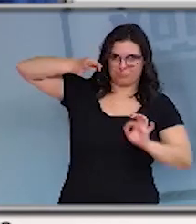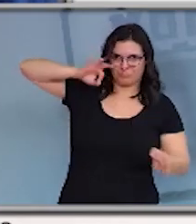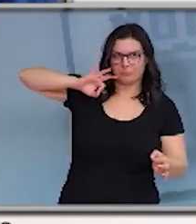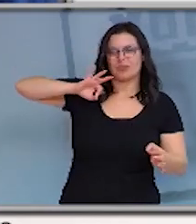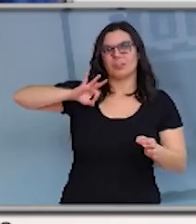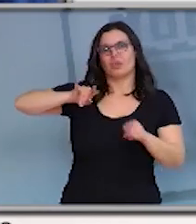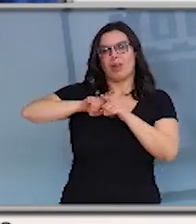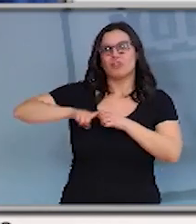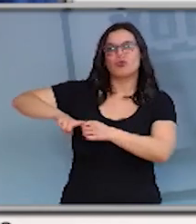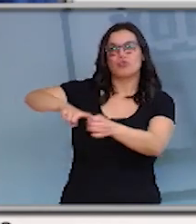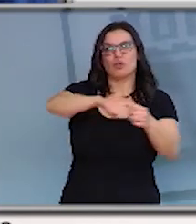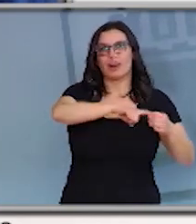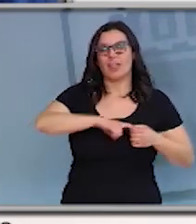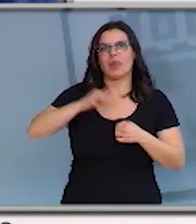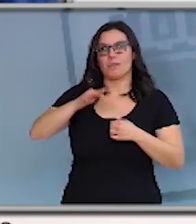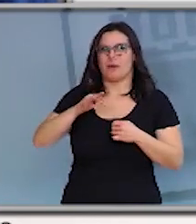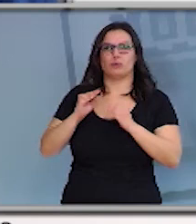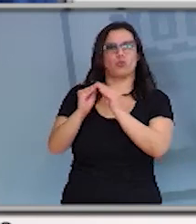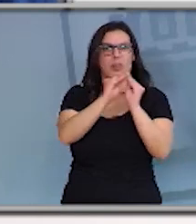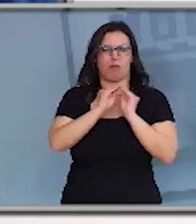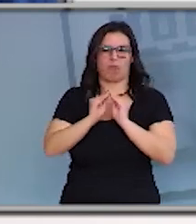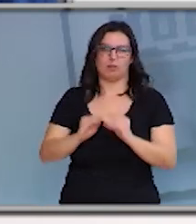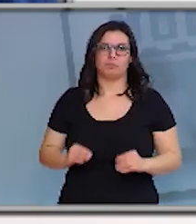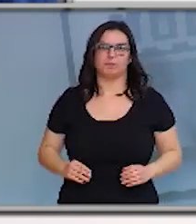la solidaridad y la unanimidad